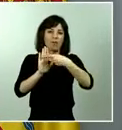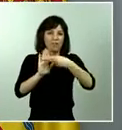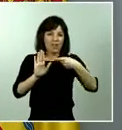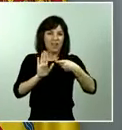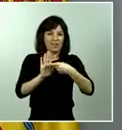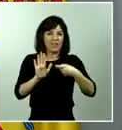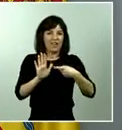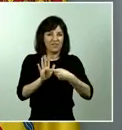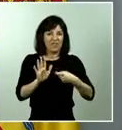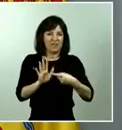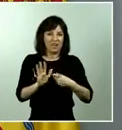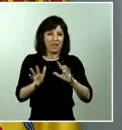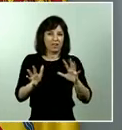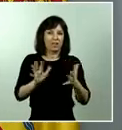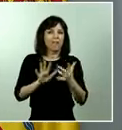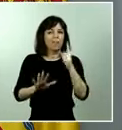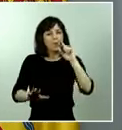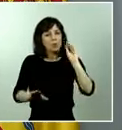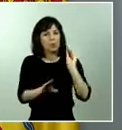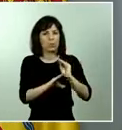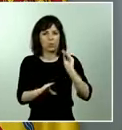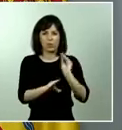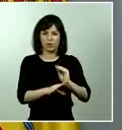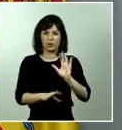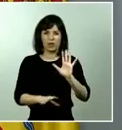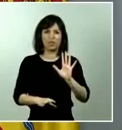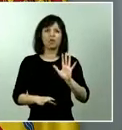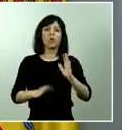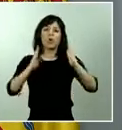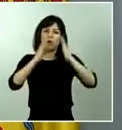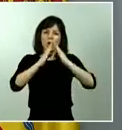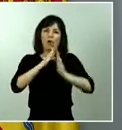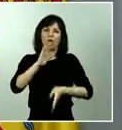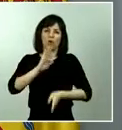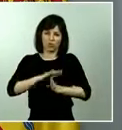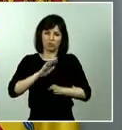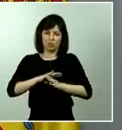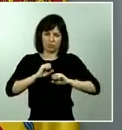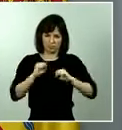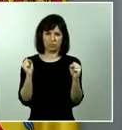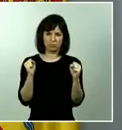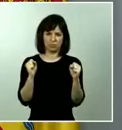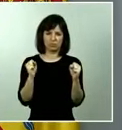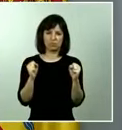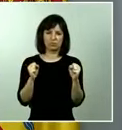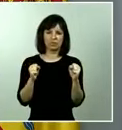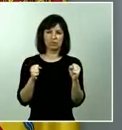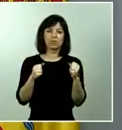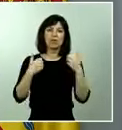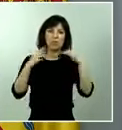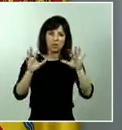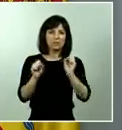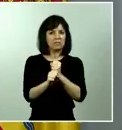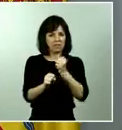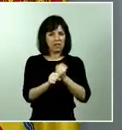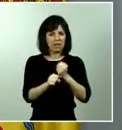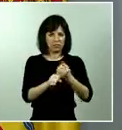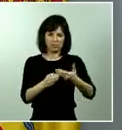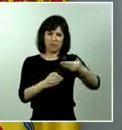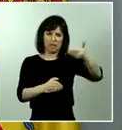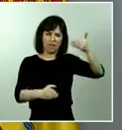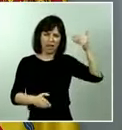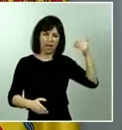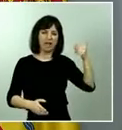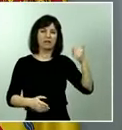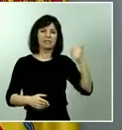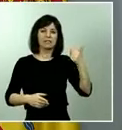cautela, estamos todavía en confinamiento. Eso no quiere decir que se sigue trabajando desde hace ya tiempo en ese futuro,